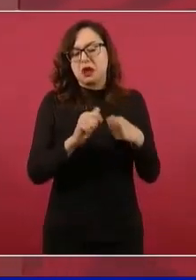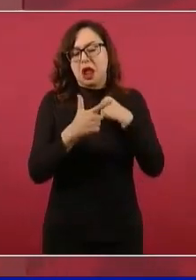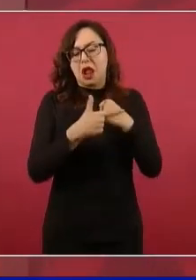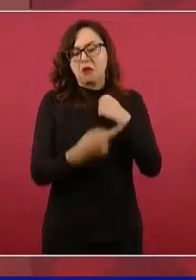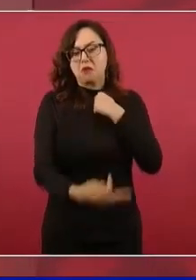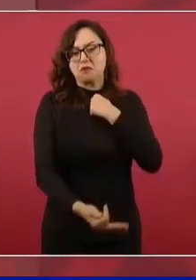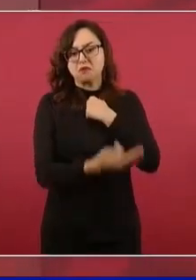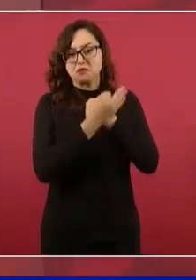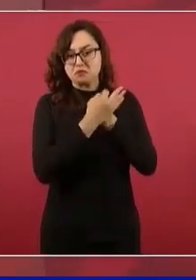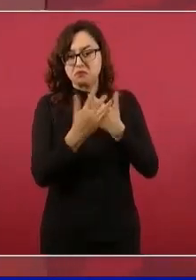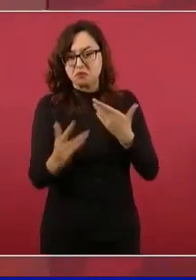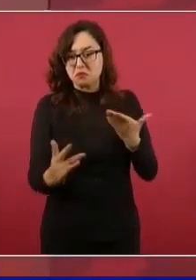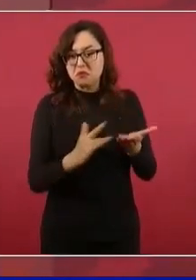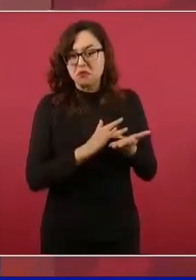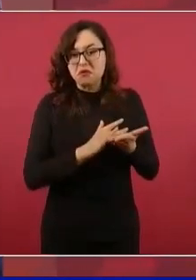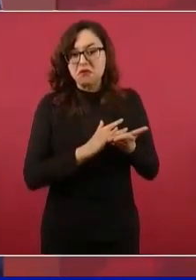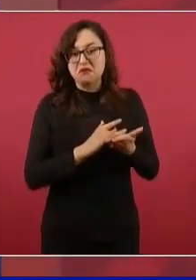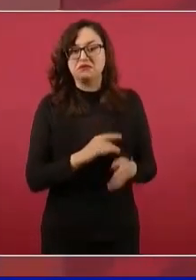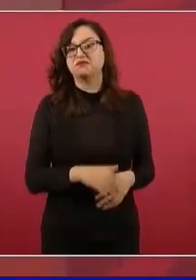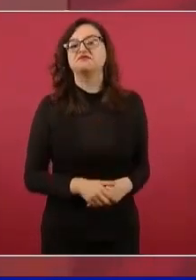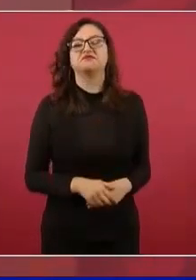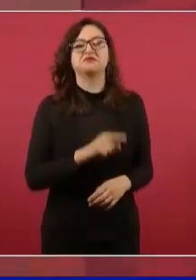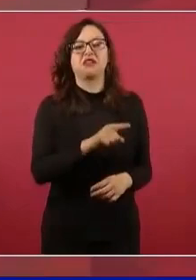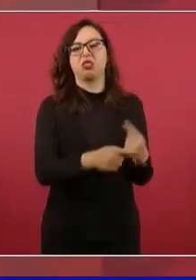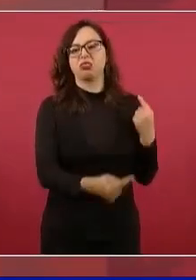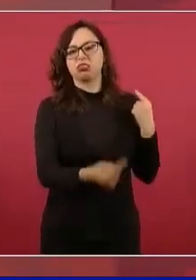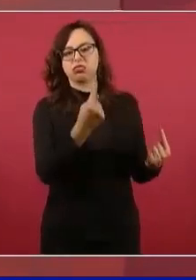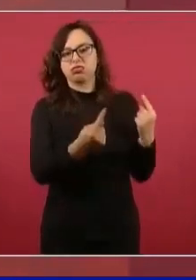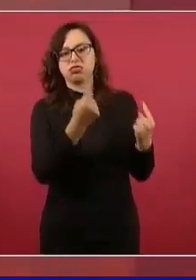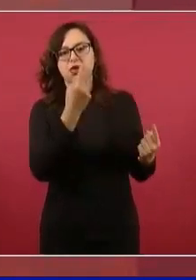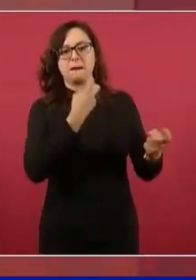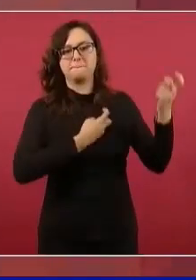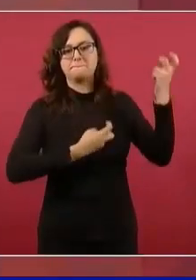me llamó el Mesías Tropical.